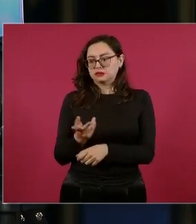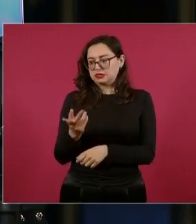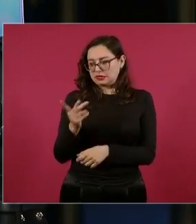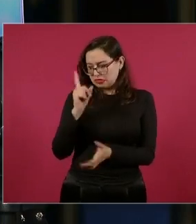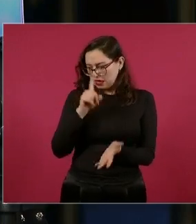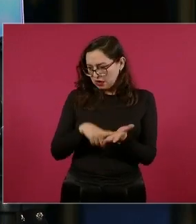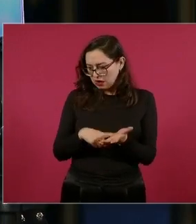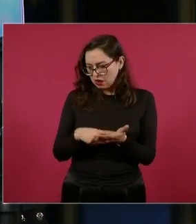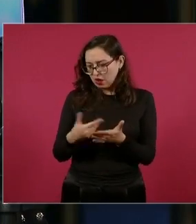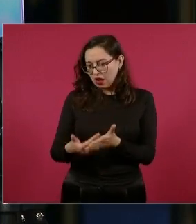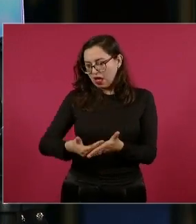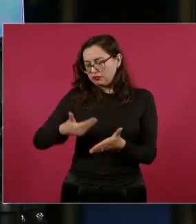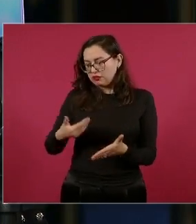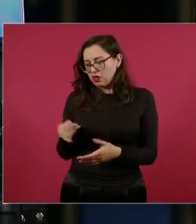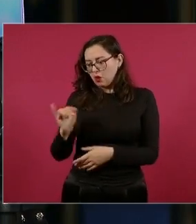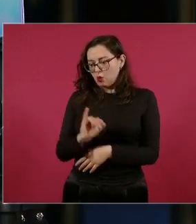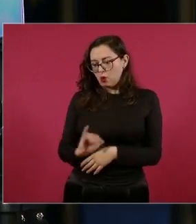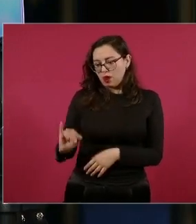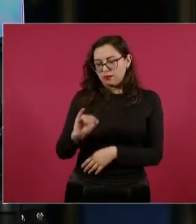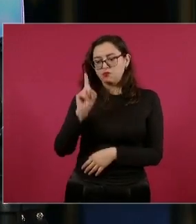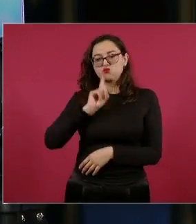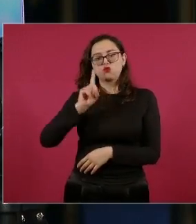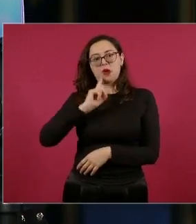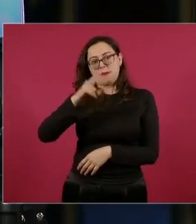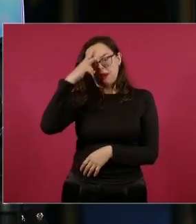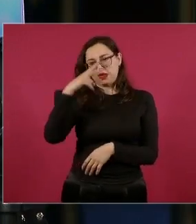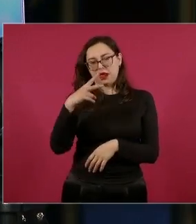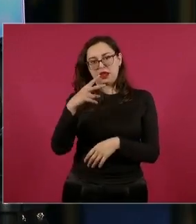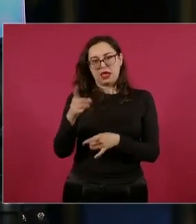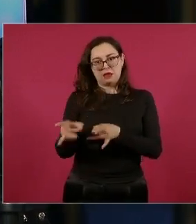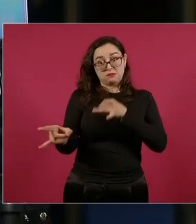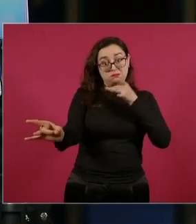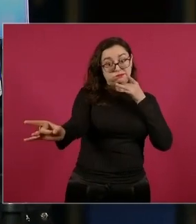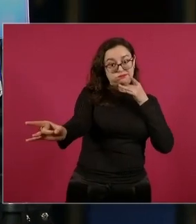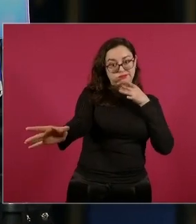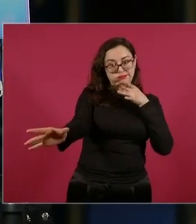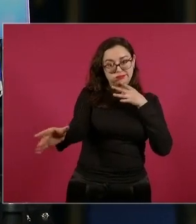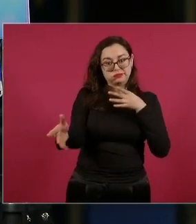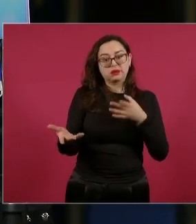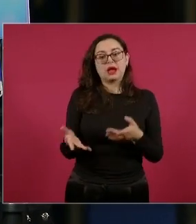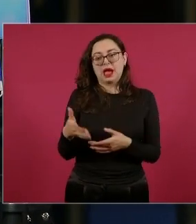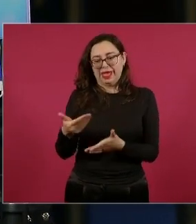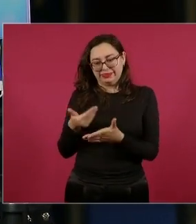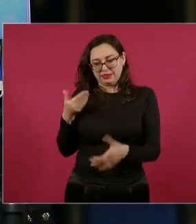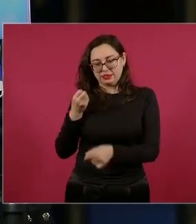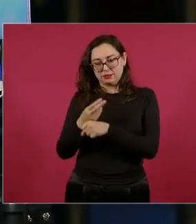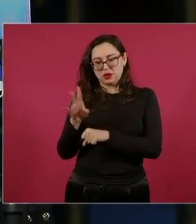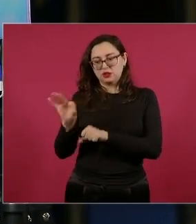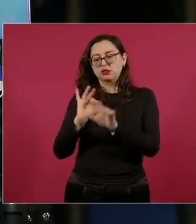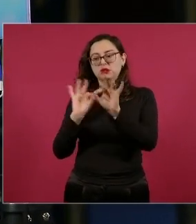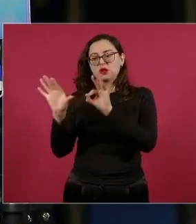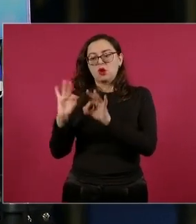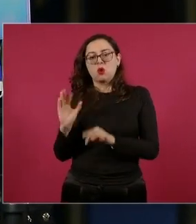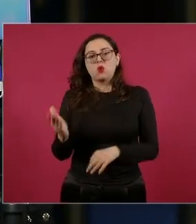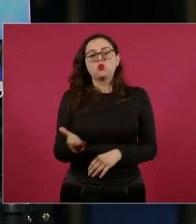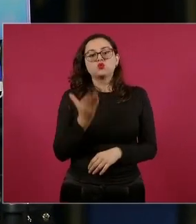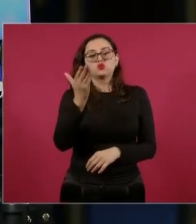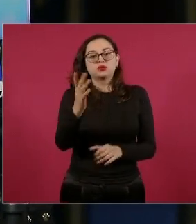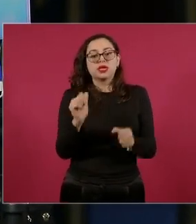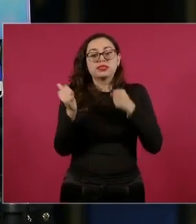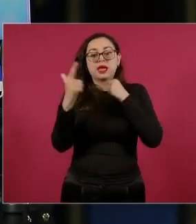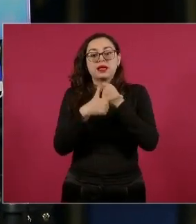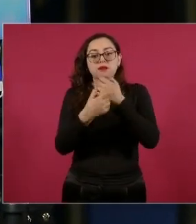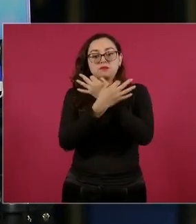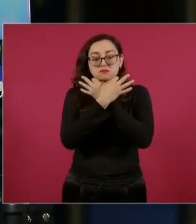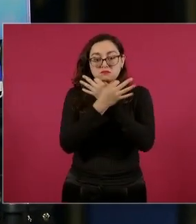arco en esta preselección que se le llama. ¿Cuál sería el mensaje que le daría a todas estas atletas y a todas ellas, a ellos? Sé que estuvieron